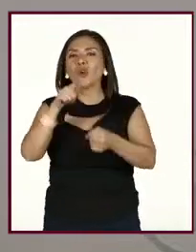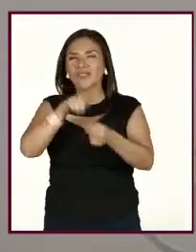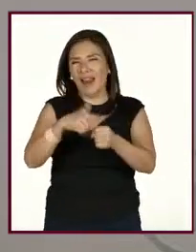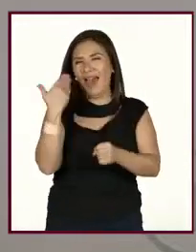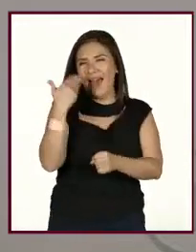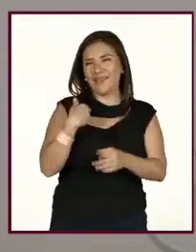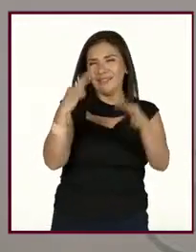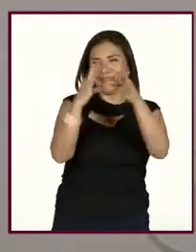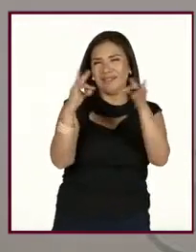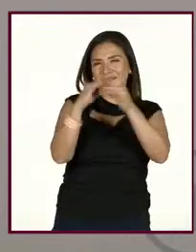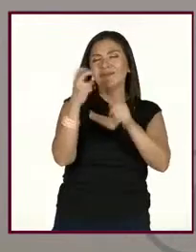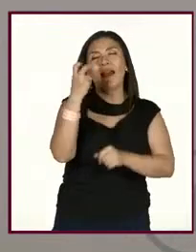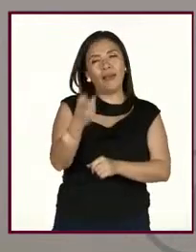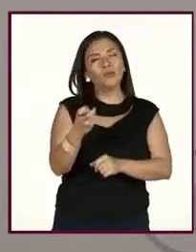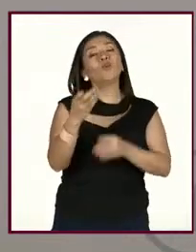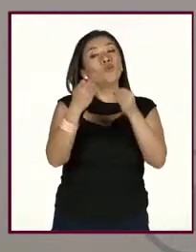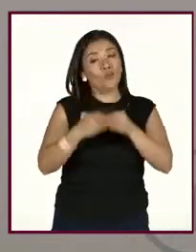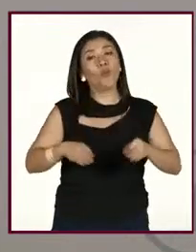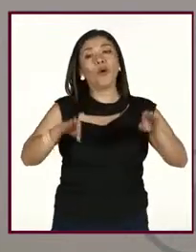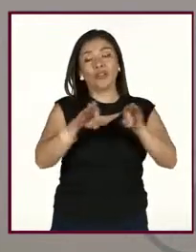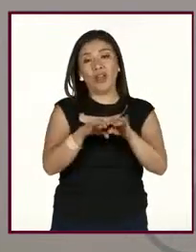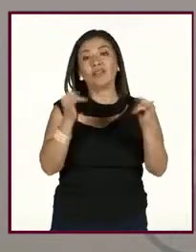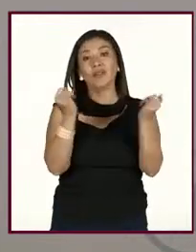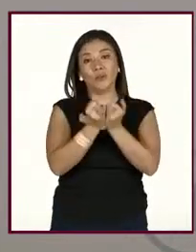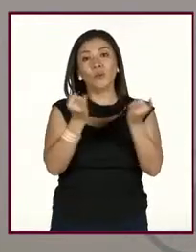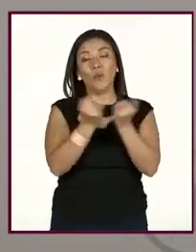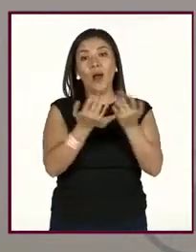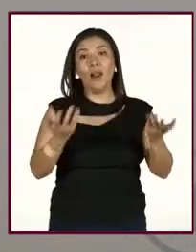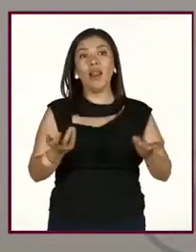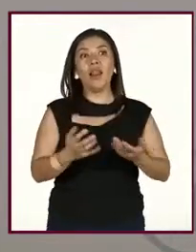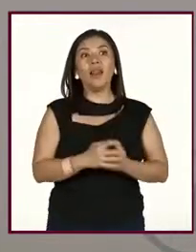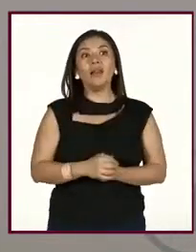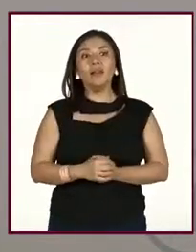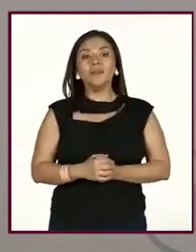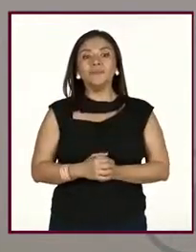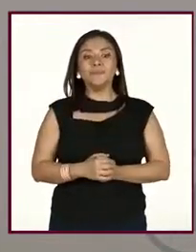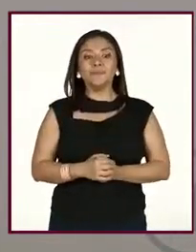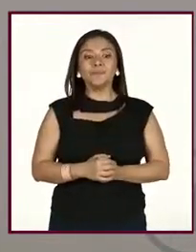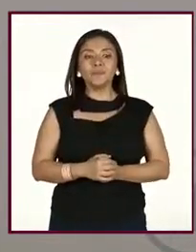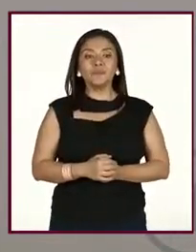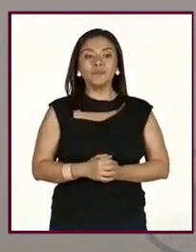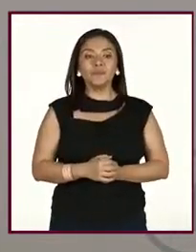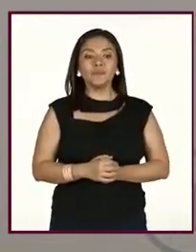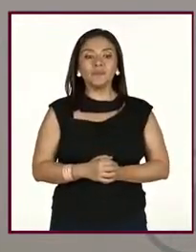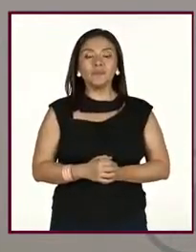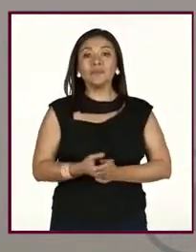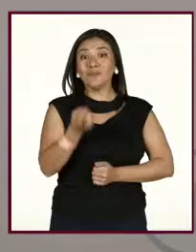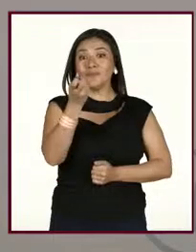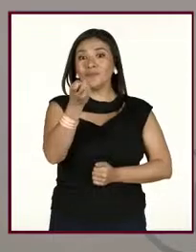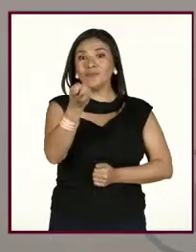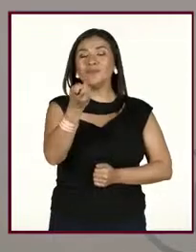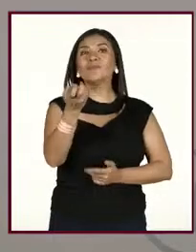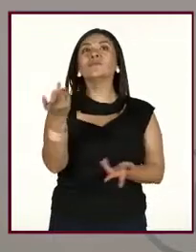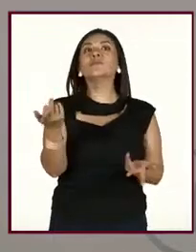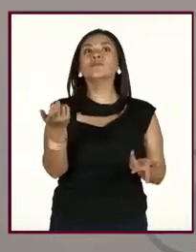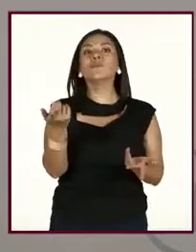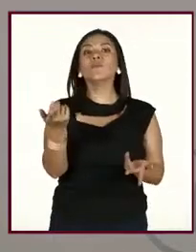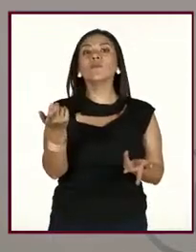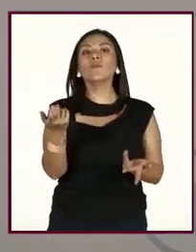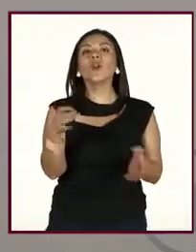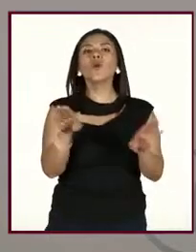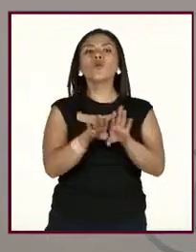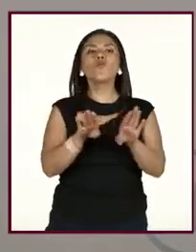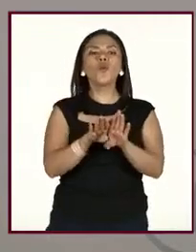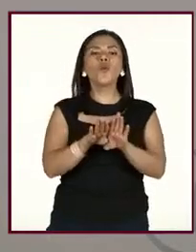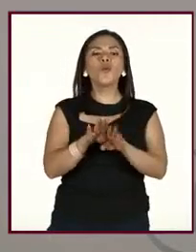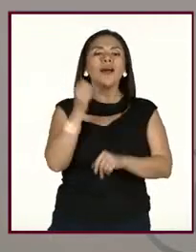lo mencioné hace un momento, son muy importantes. En este sentido, pues, el tratar